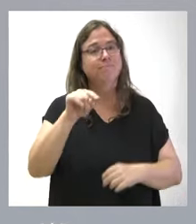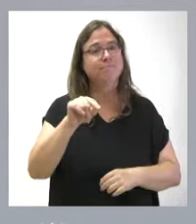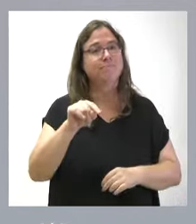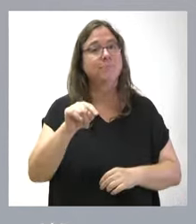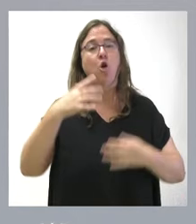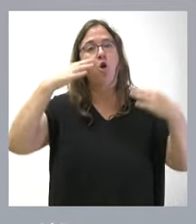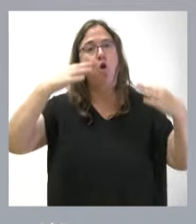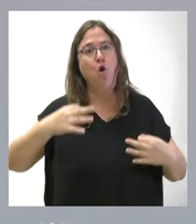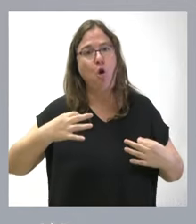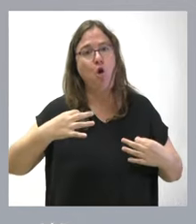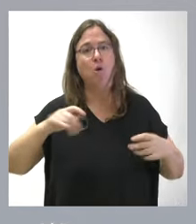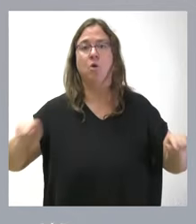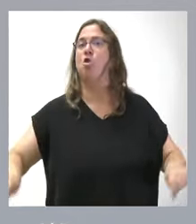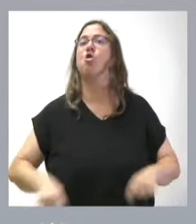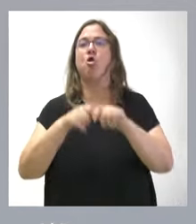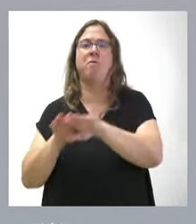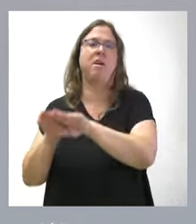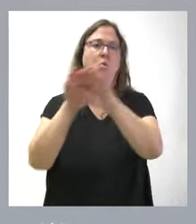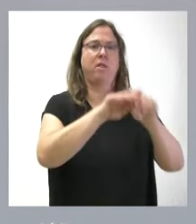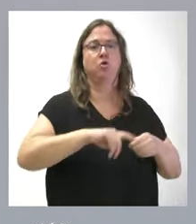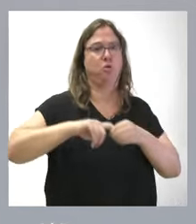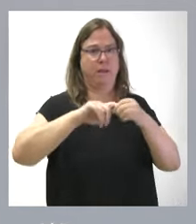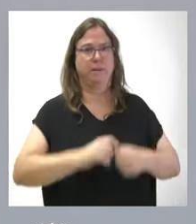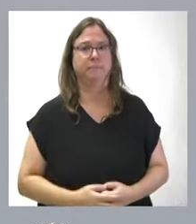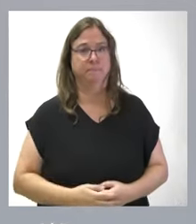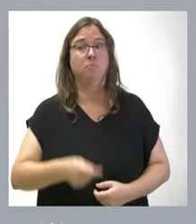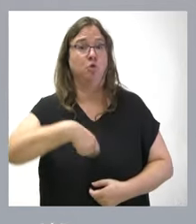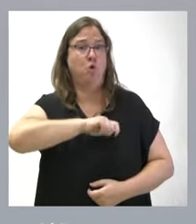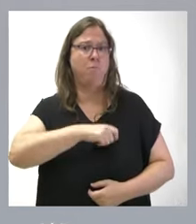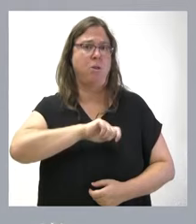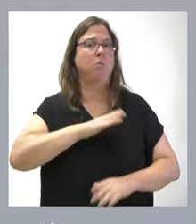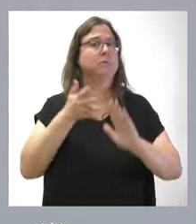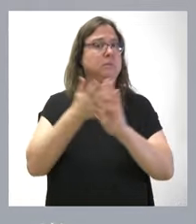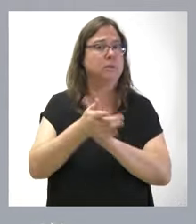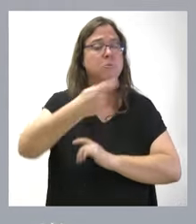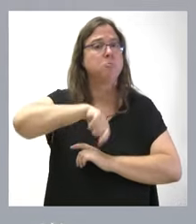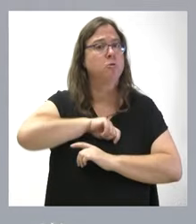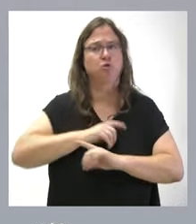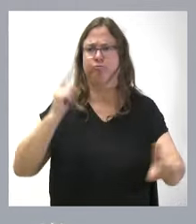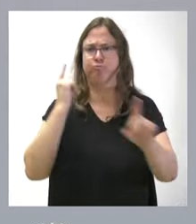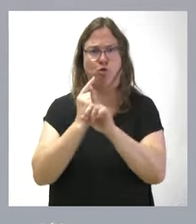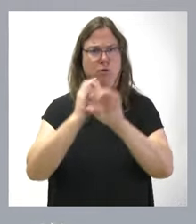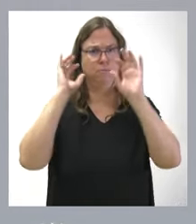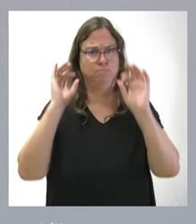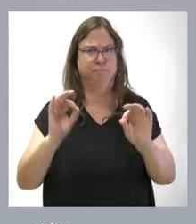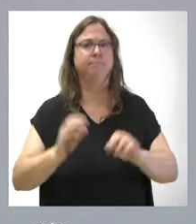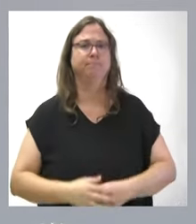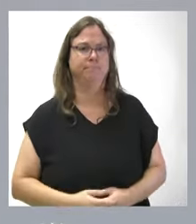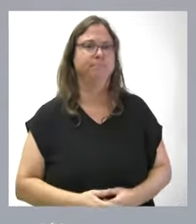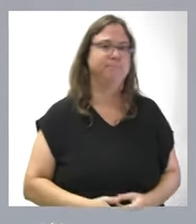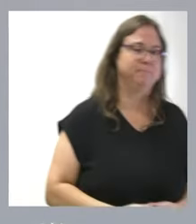lógicamente, que rompe la igualdad y la solidaridad entre el conjunto de los españoles y, por tanto, nosotros nos oponemos radicalmente a este hecho.